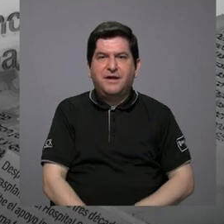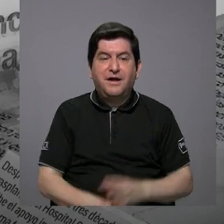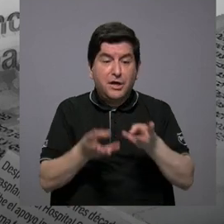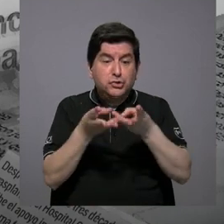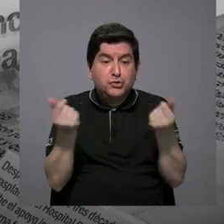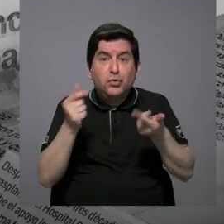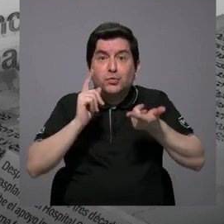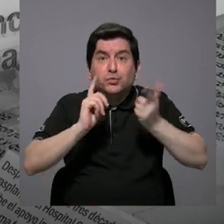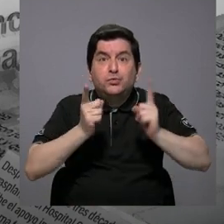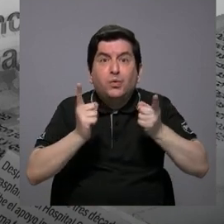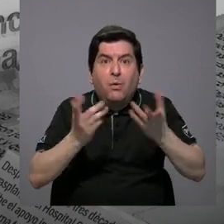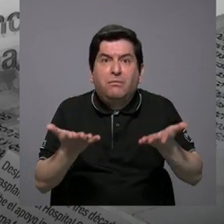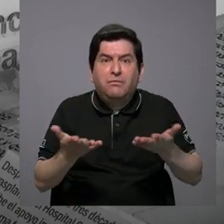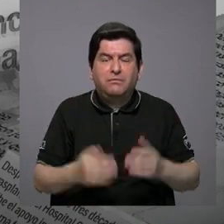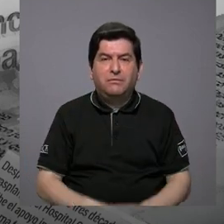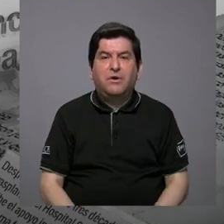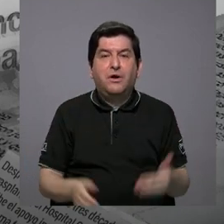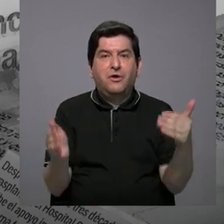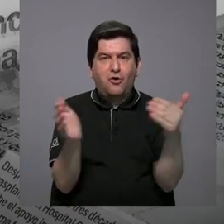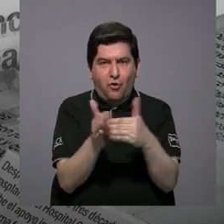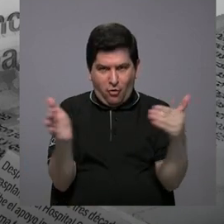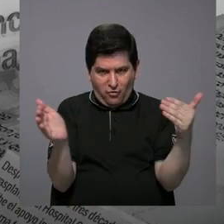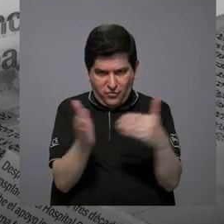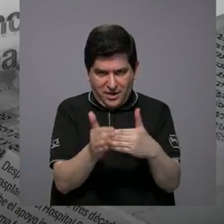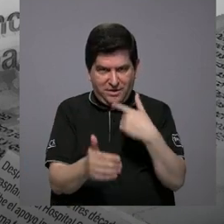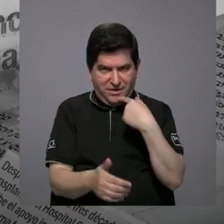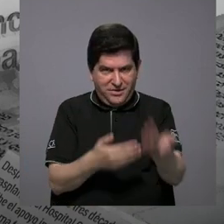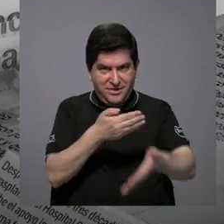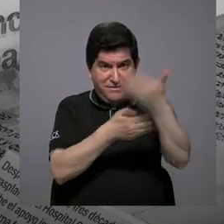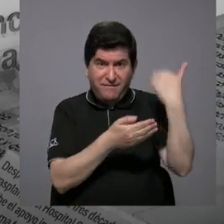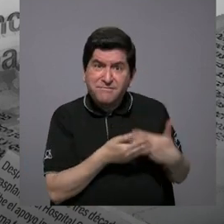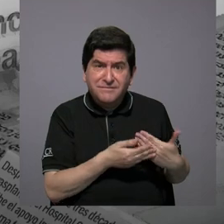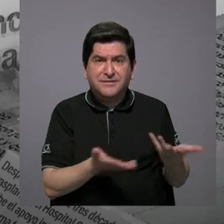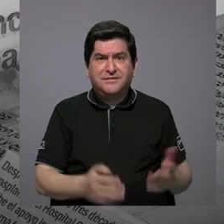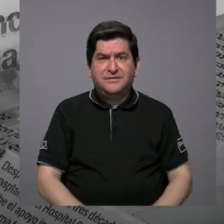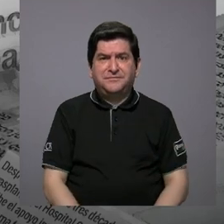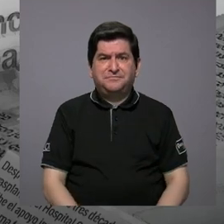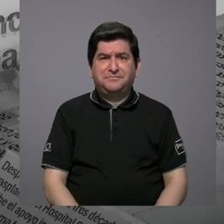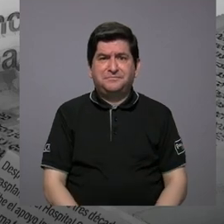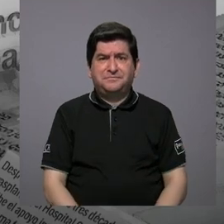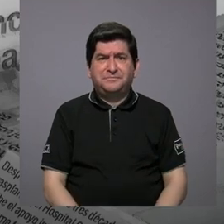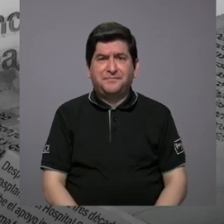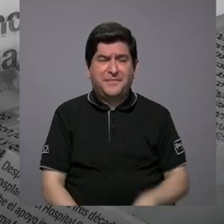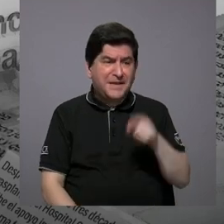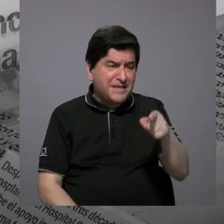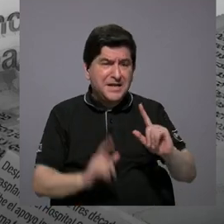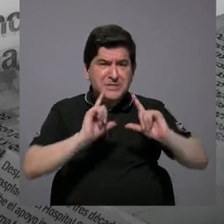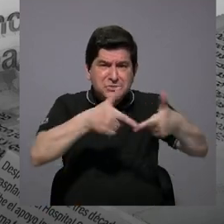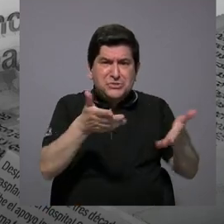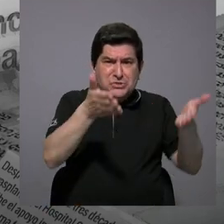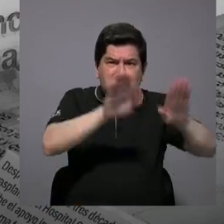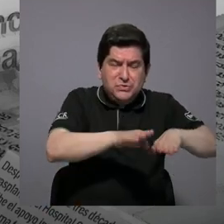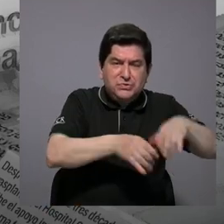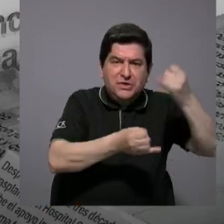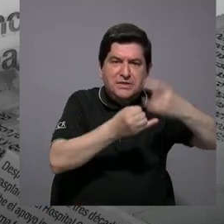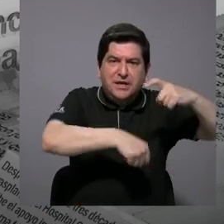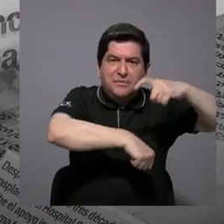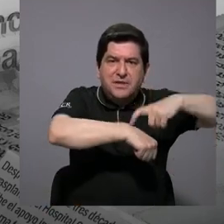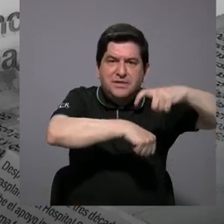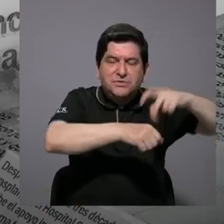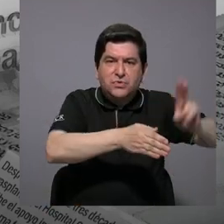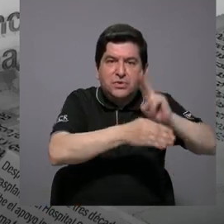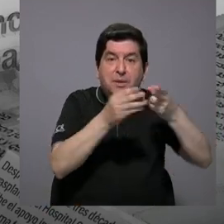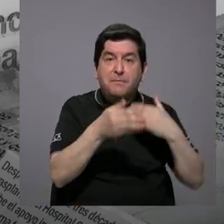salida? Porque vuelvo otra vez a lo que dije anteriormente. Muchos de los rellenos vencen pronto.